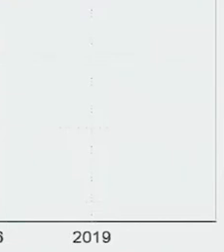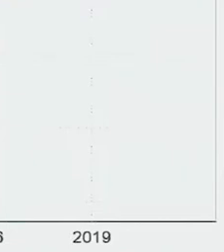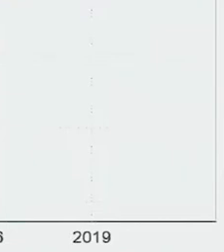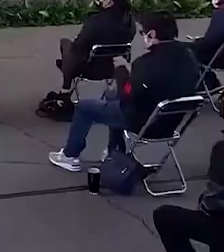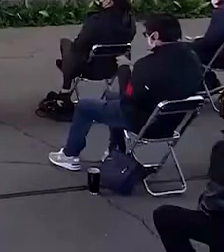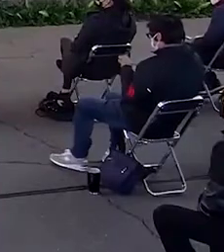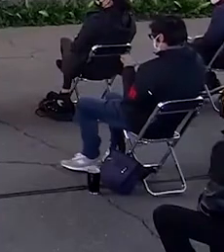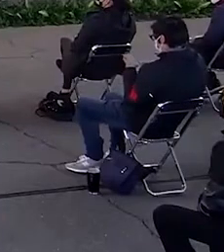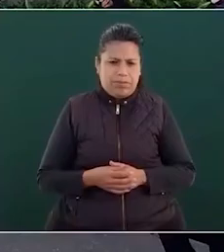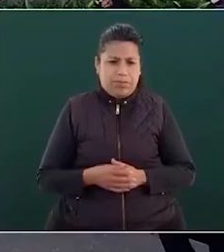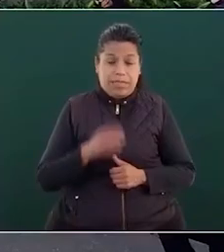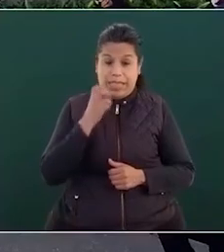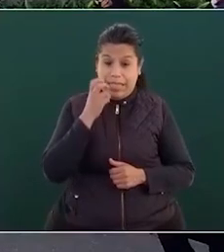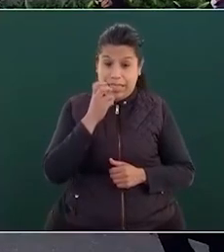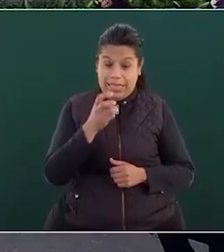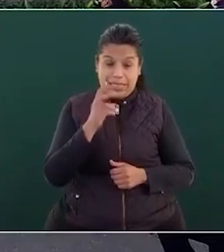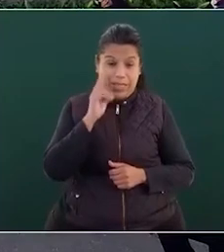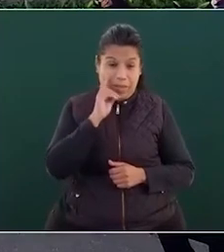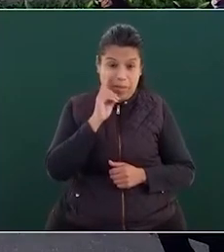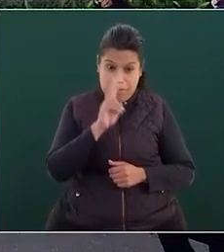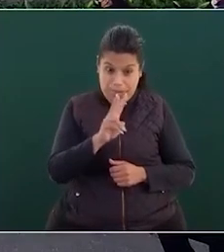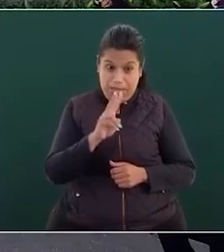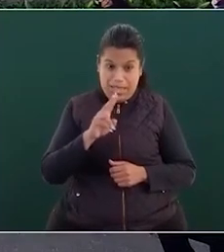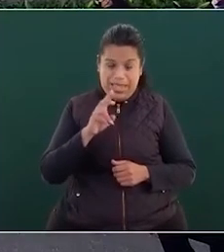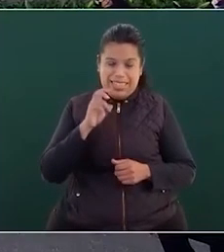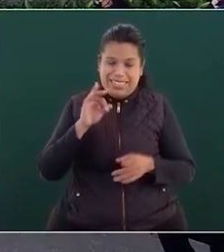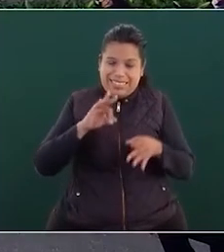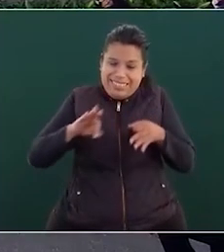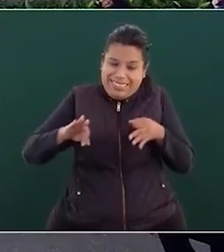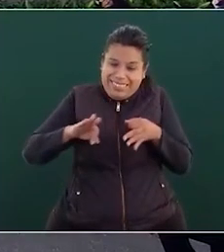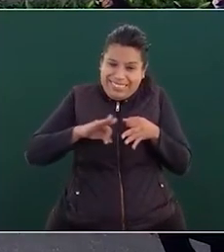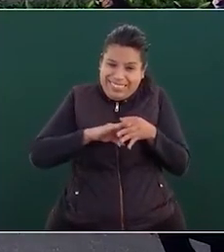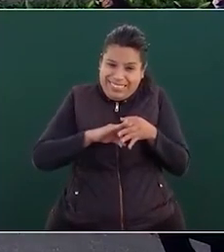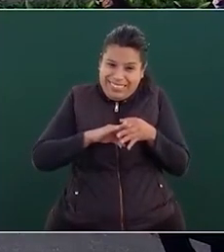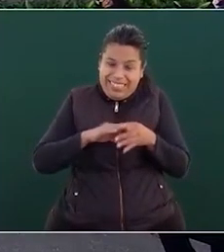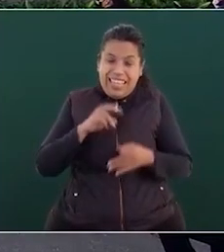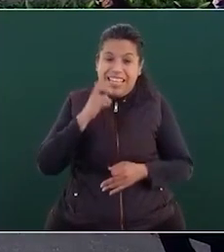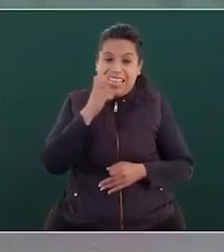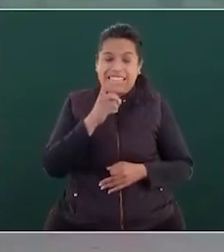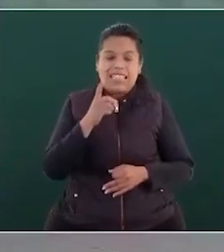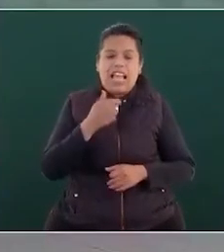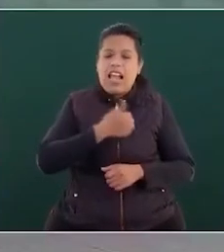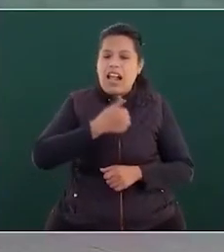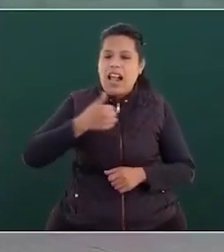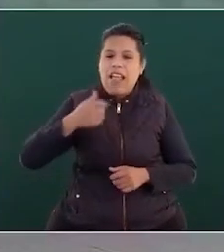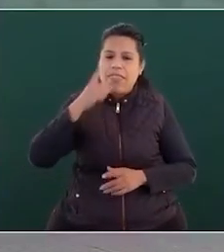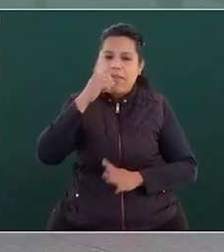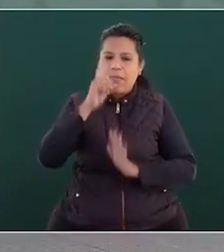esto también si lo ven ha ido hacia arriba